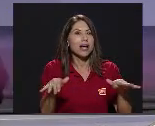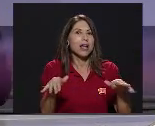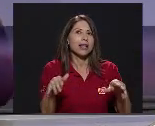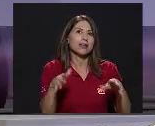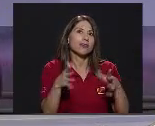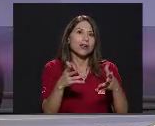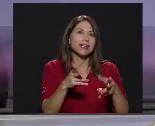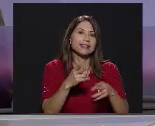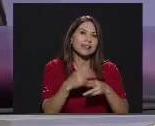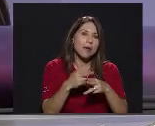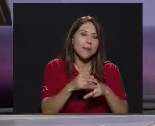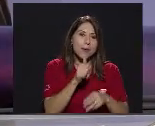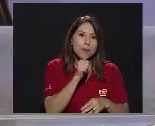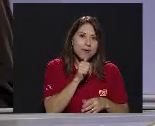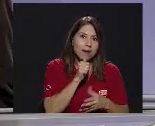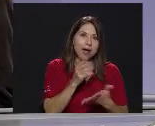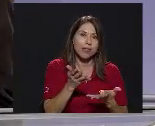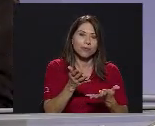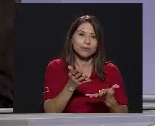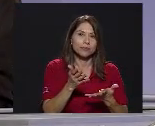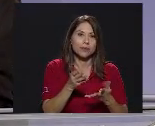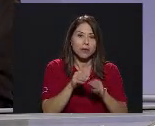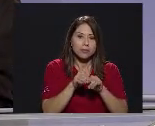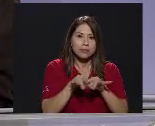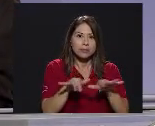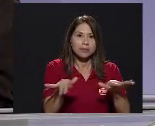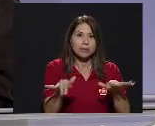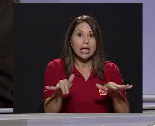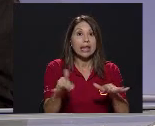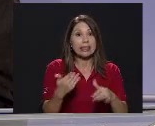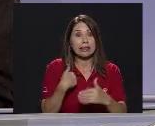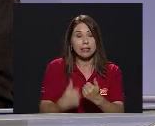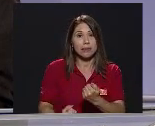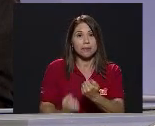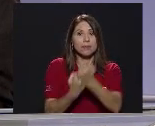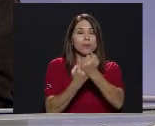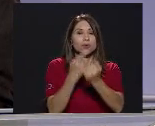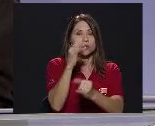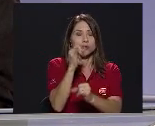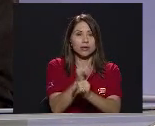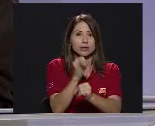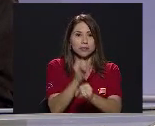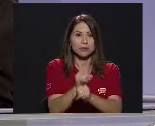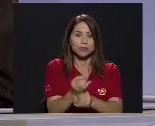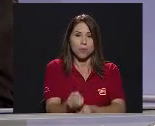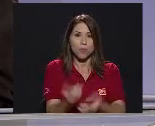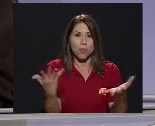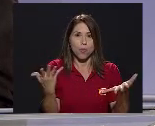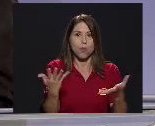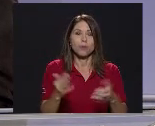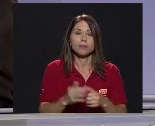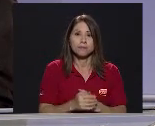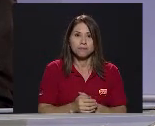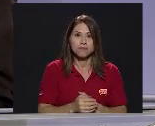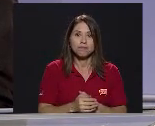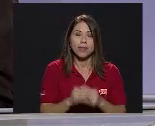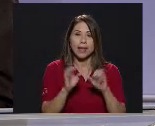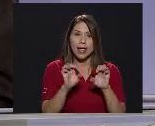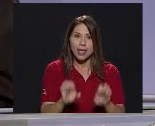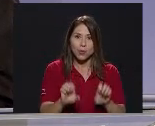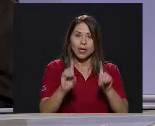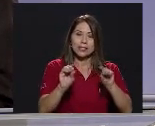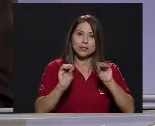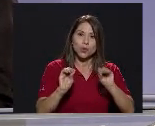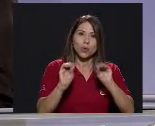privado ¿Verdad? Tener el apoyo Digamos De una institución Pública Educacional